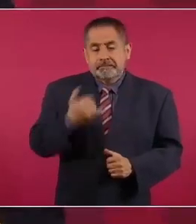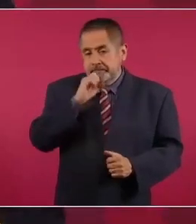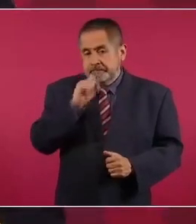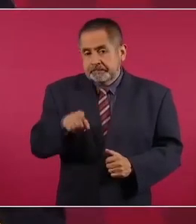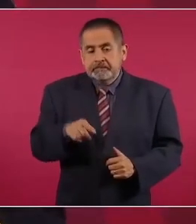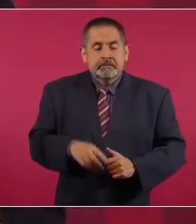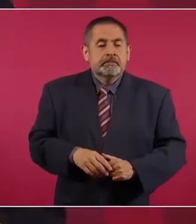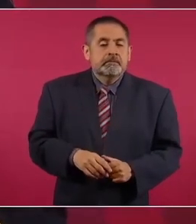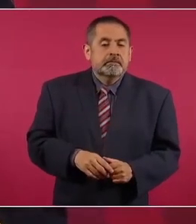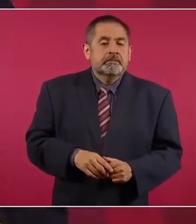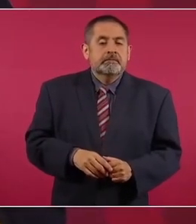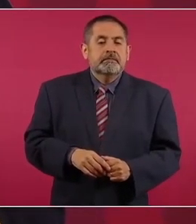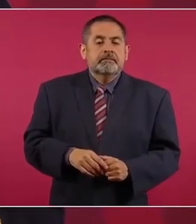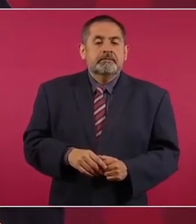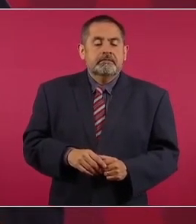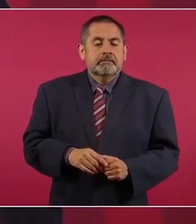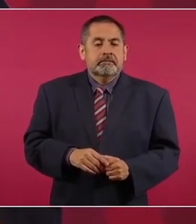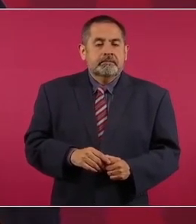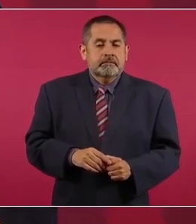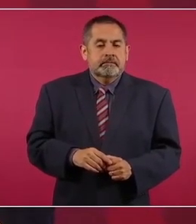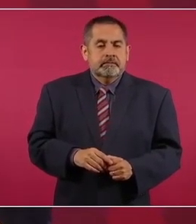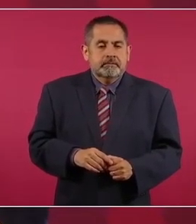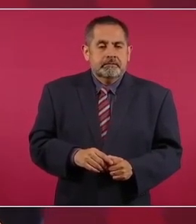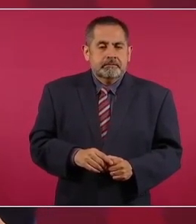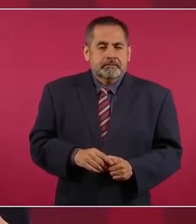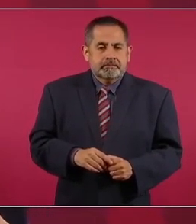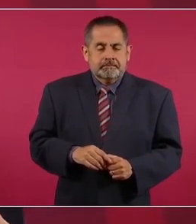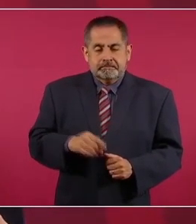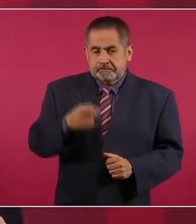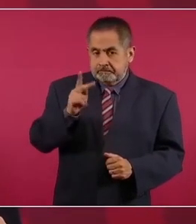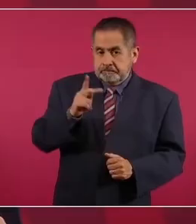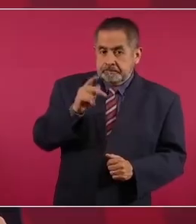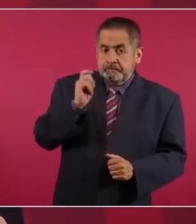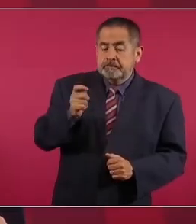y en ningún caso